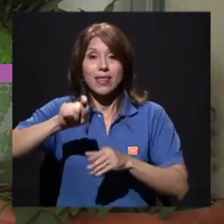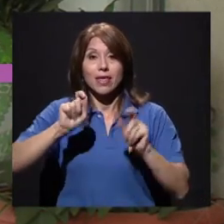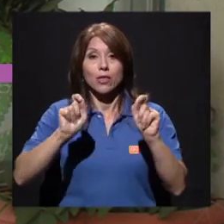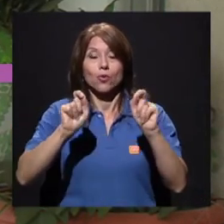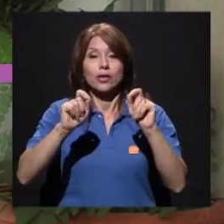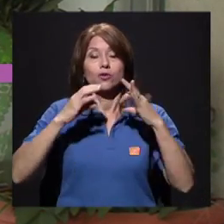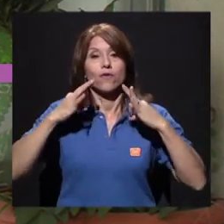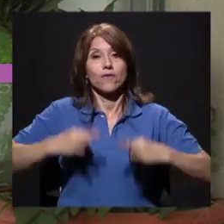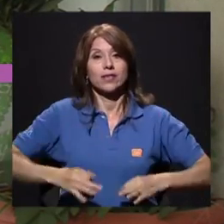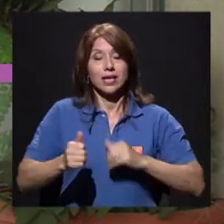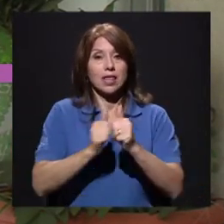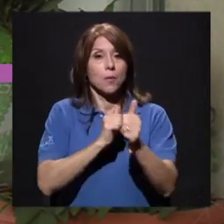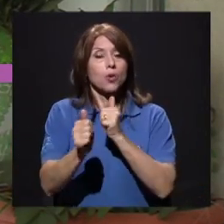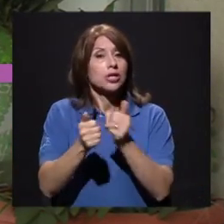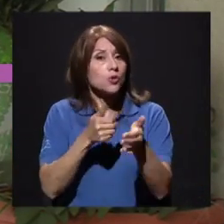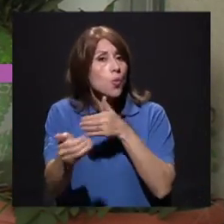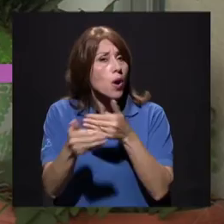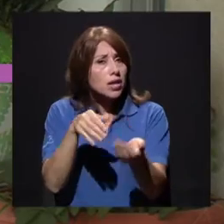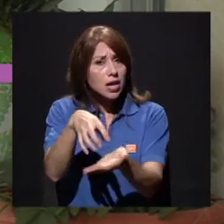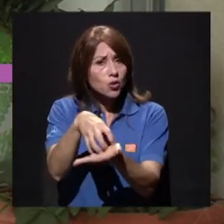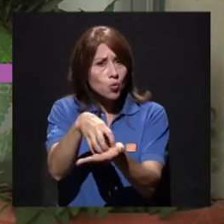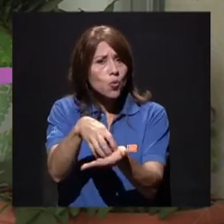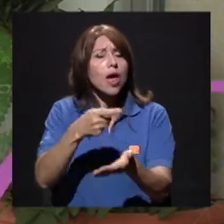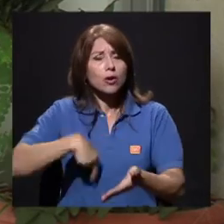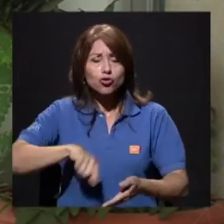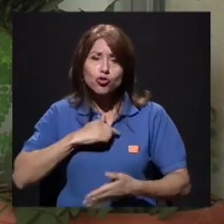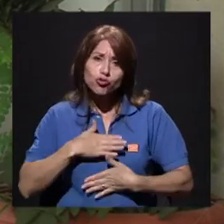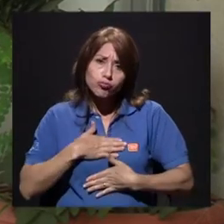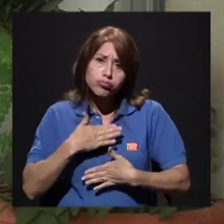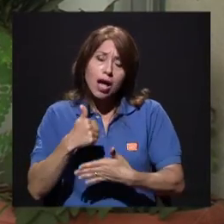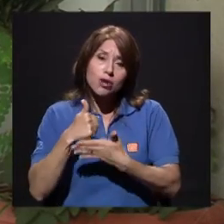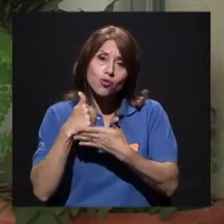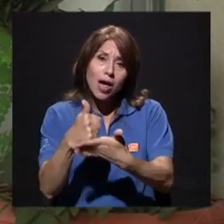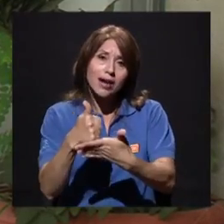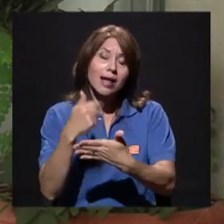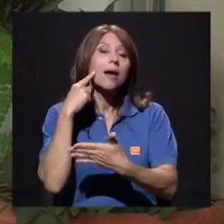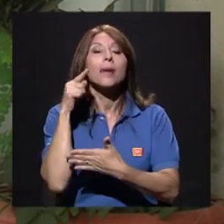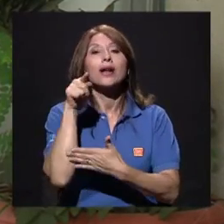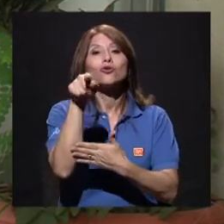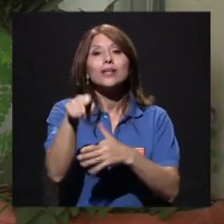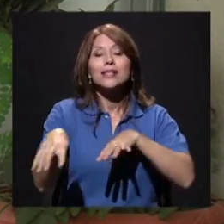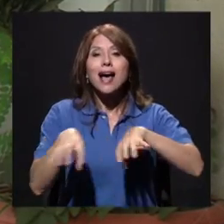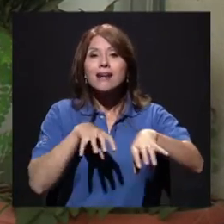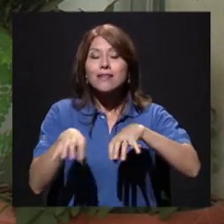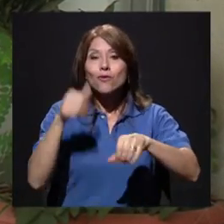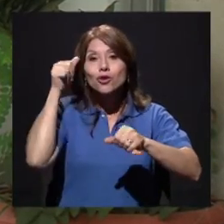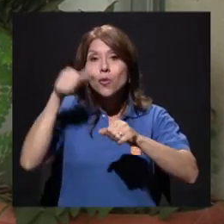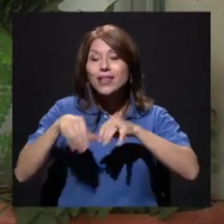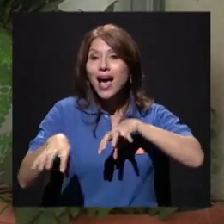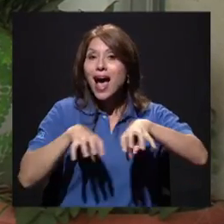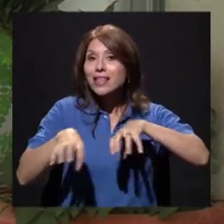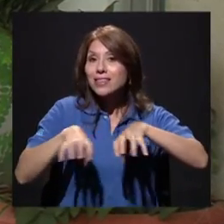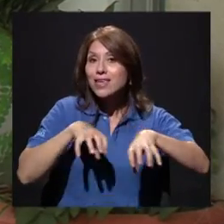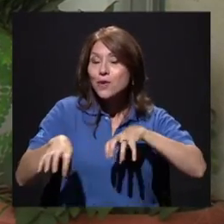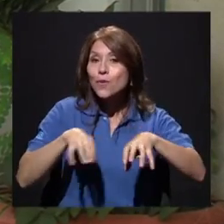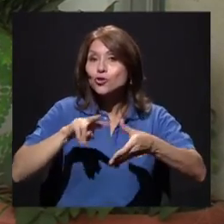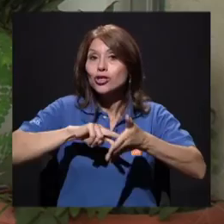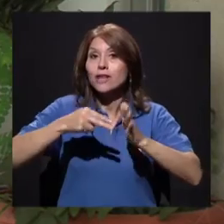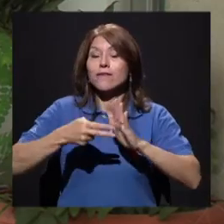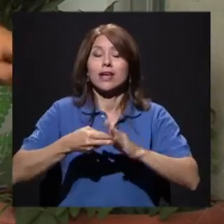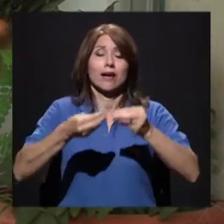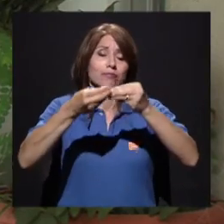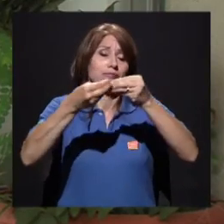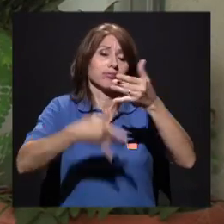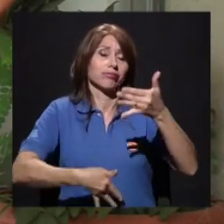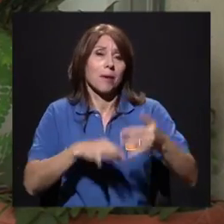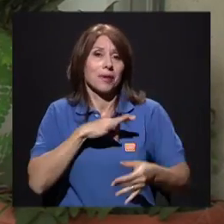Deportes. Cualquier duda, lo que quieran, estamos disponibles a poder ayudarte para que usted sea activo. Recuerden que ser activo es un universo